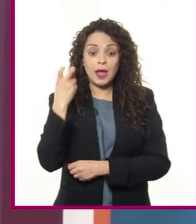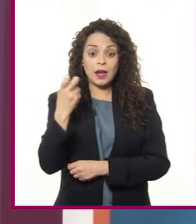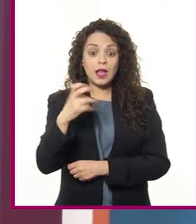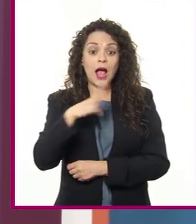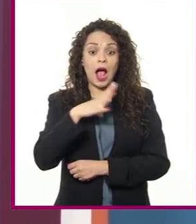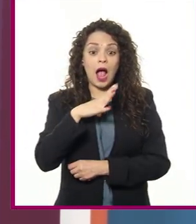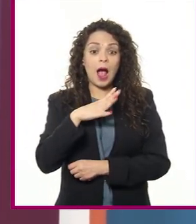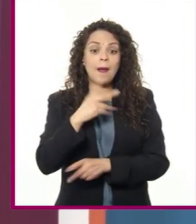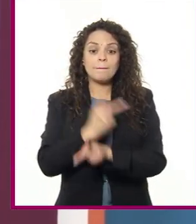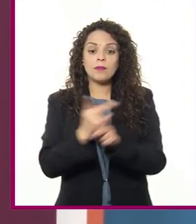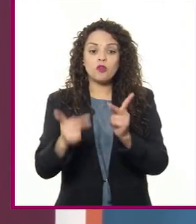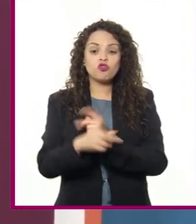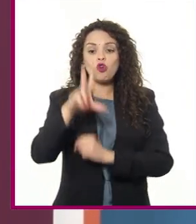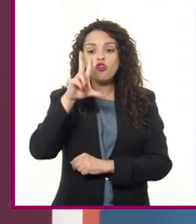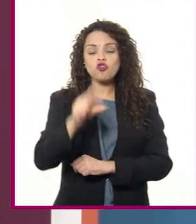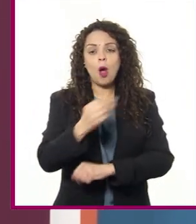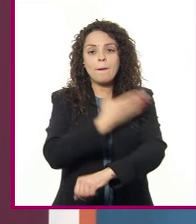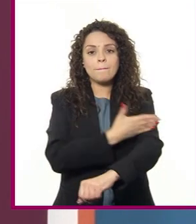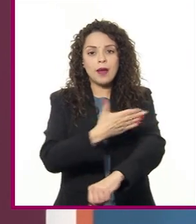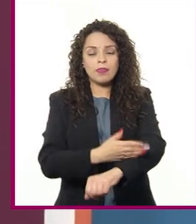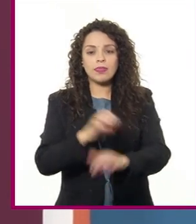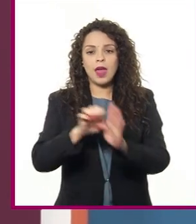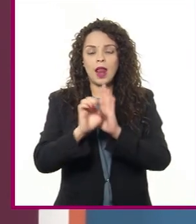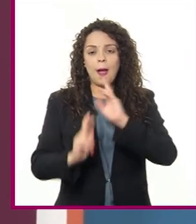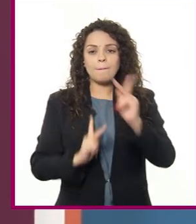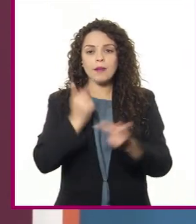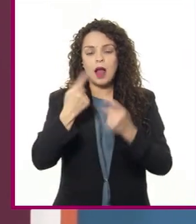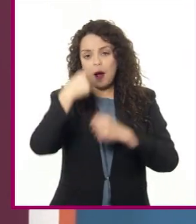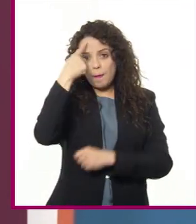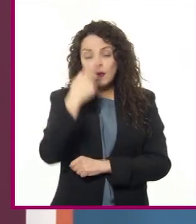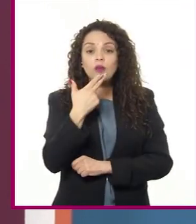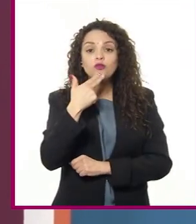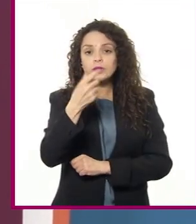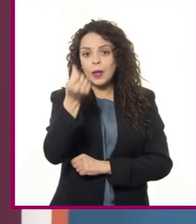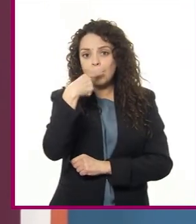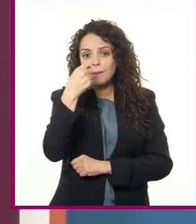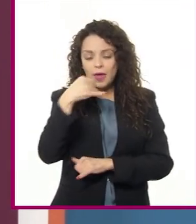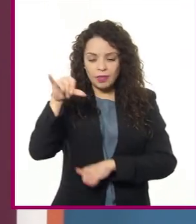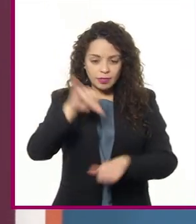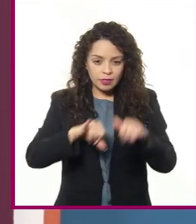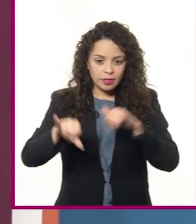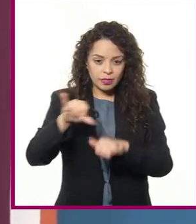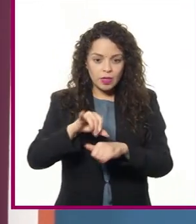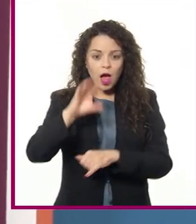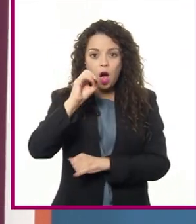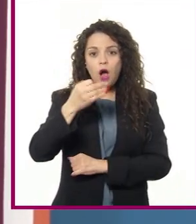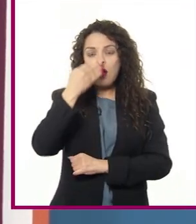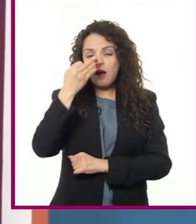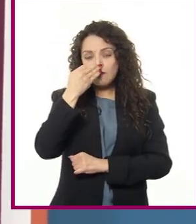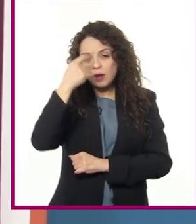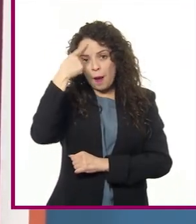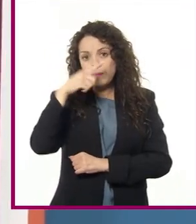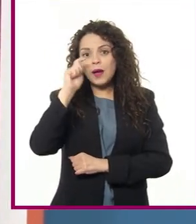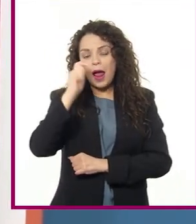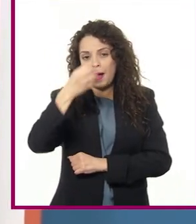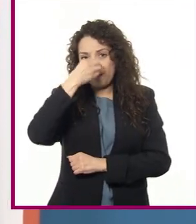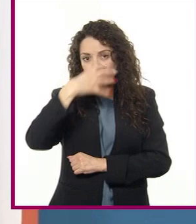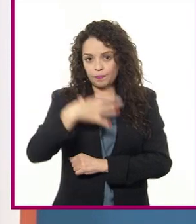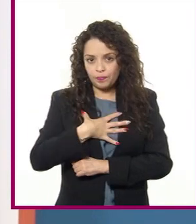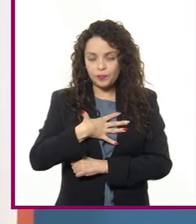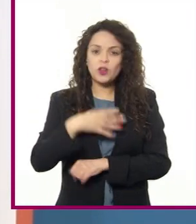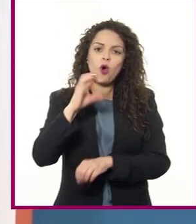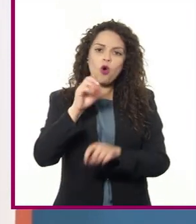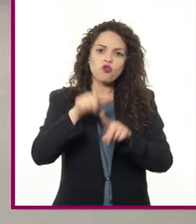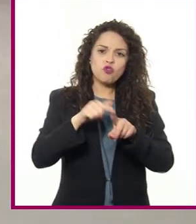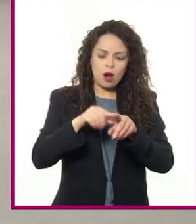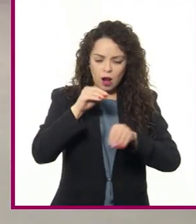productos no maderables, como plantas de uso medicinal, esencias, colorantes y fibras que se utilizan